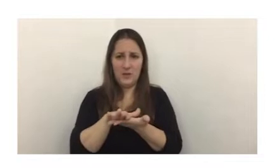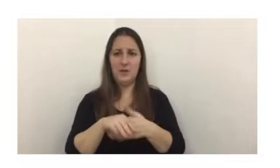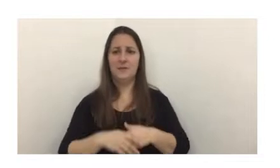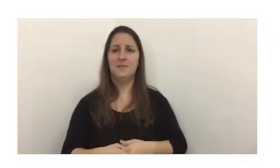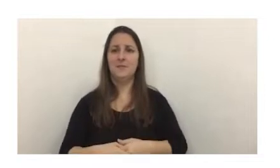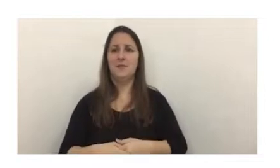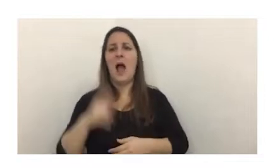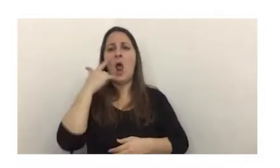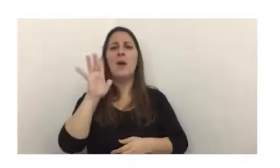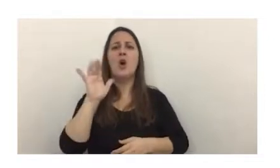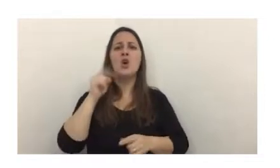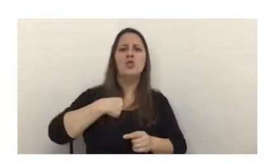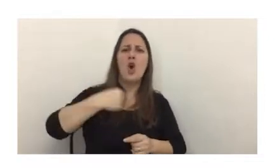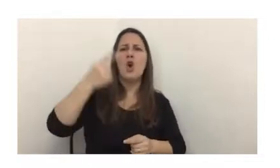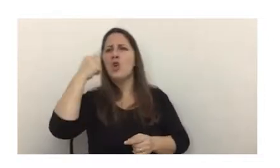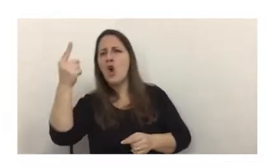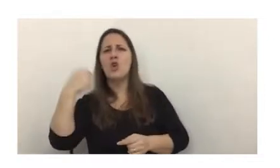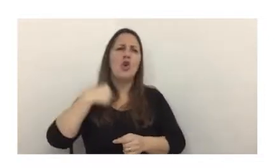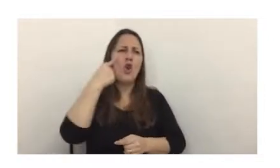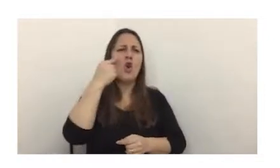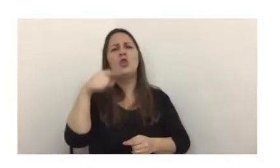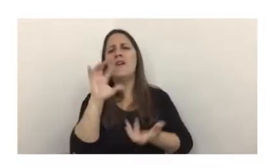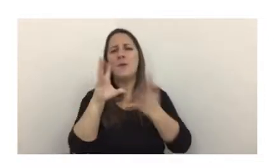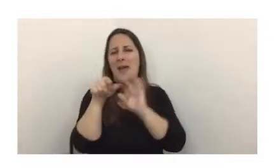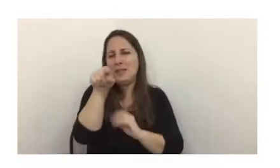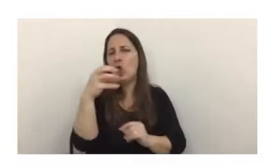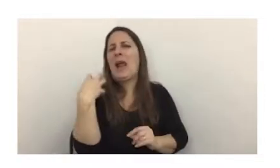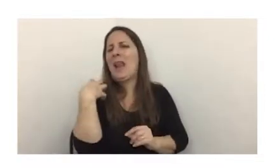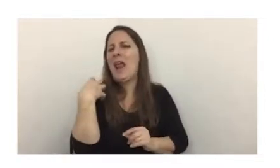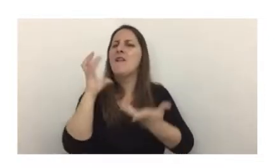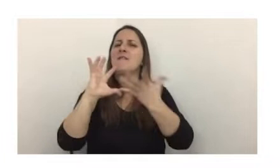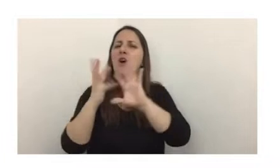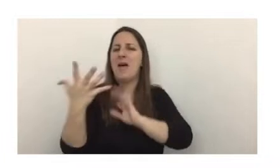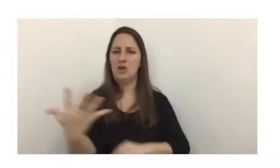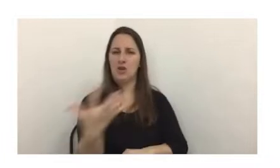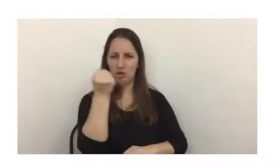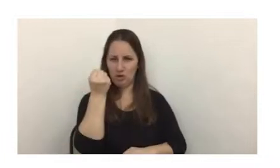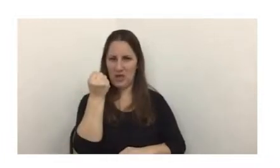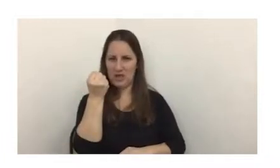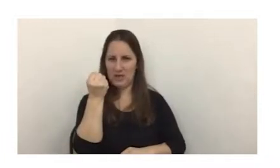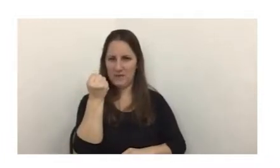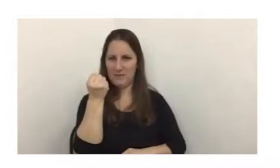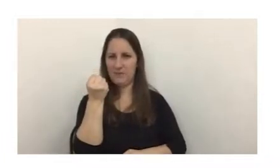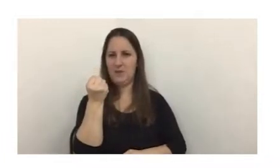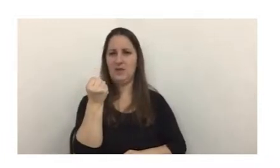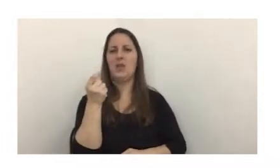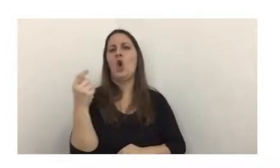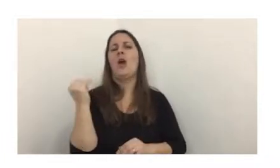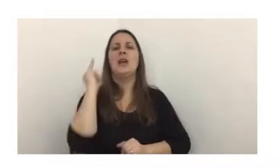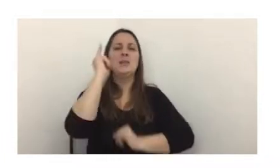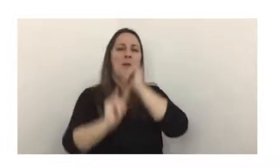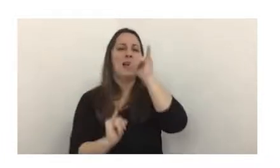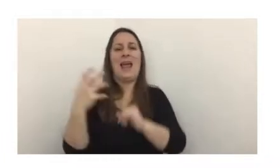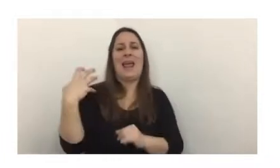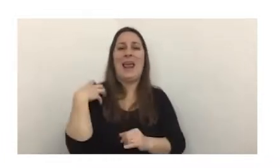Seguramente todos tengan, no, pero yo conozco otra forma. Bueno, son las formas generales de adquirir y quiero hacer un pantallazo general